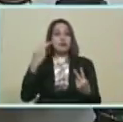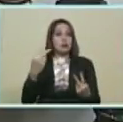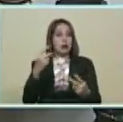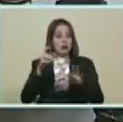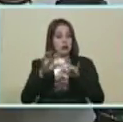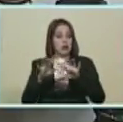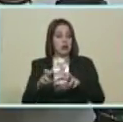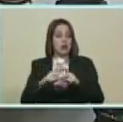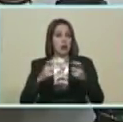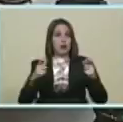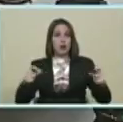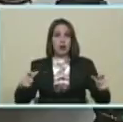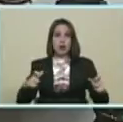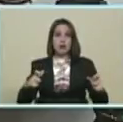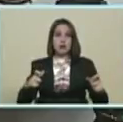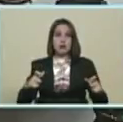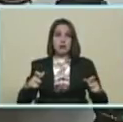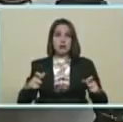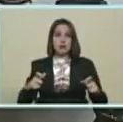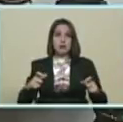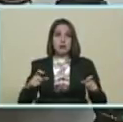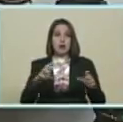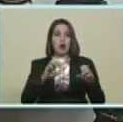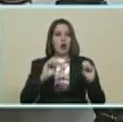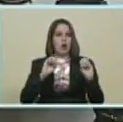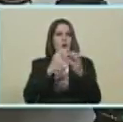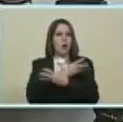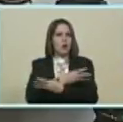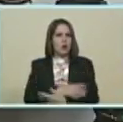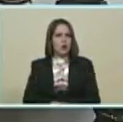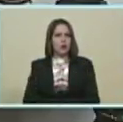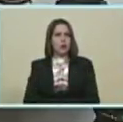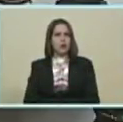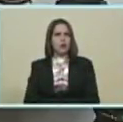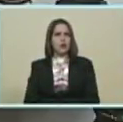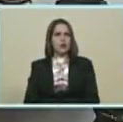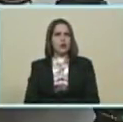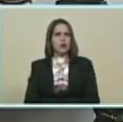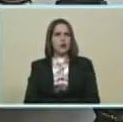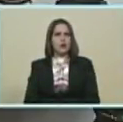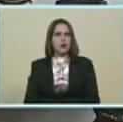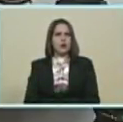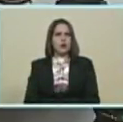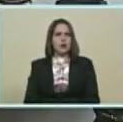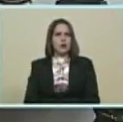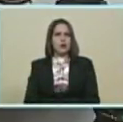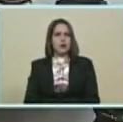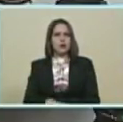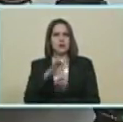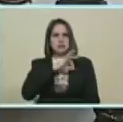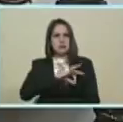General De Naciones Unidas Señor Gutiérrez